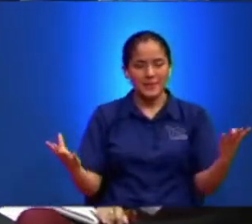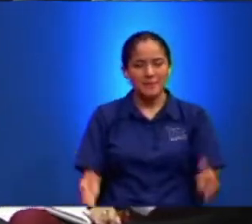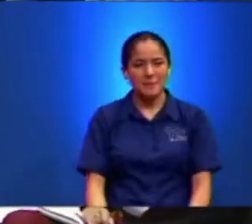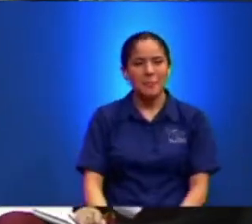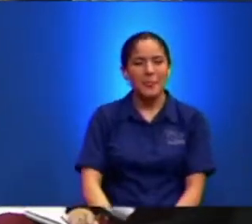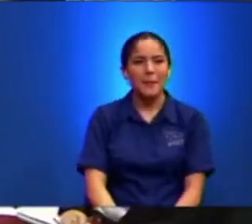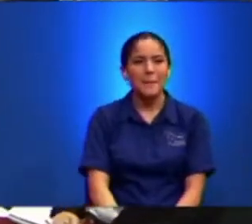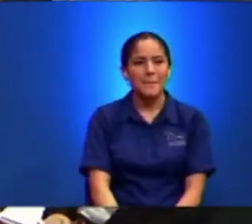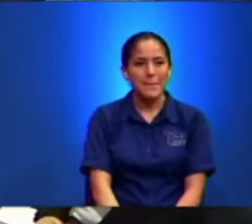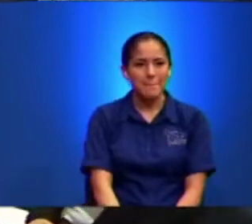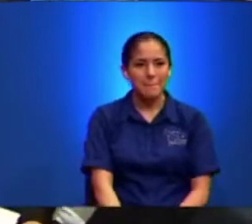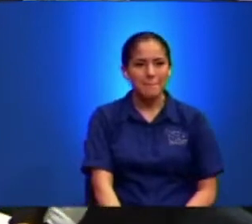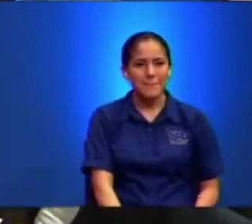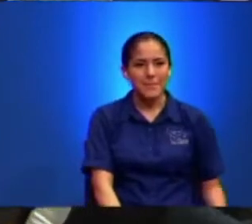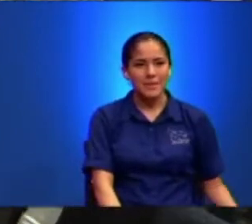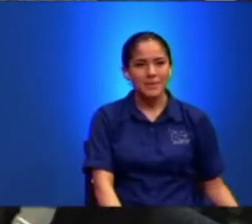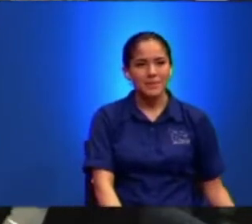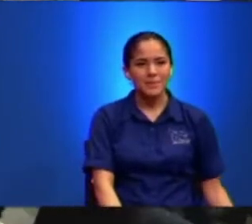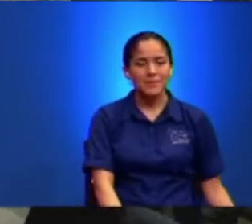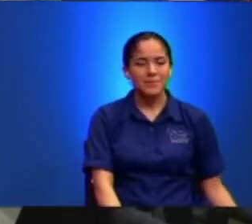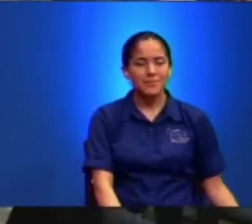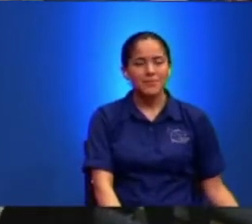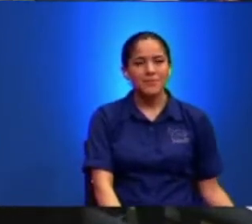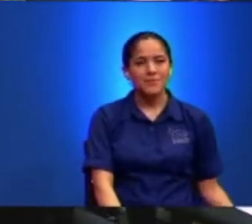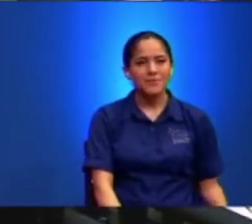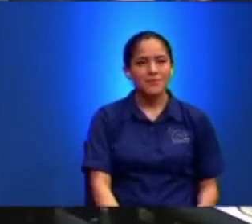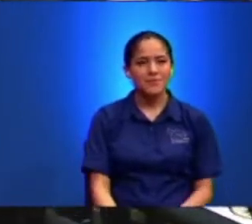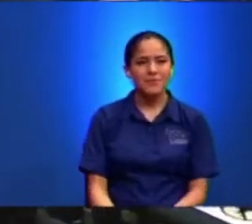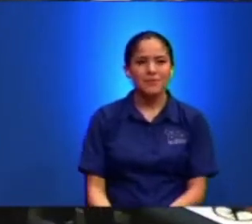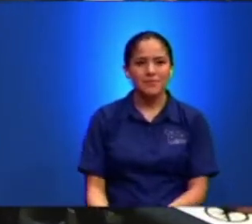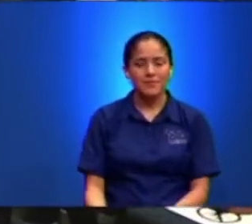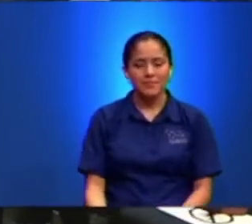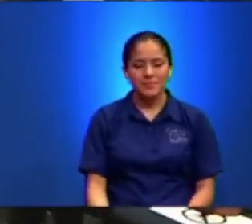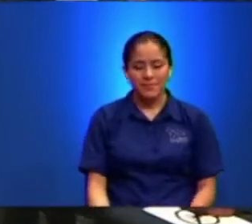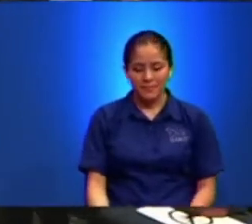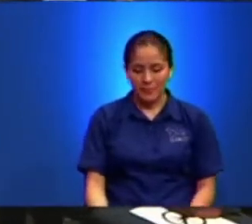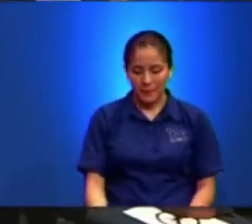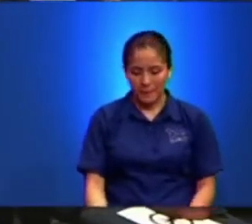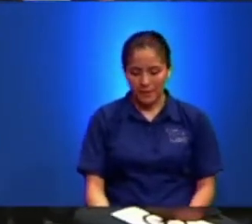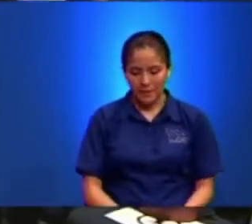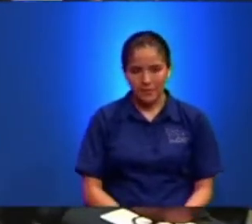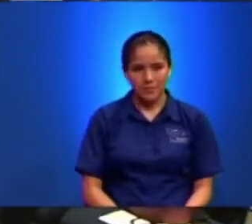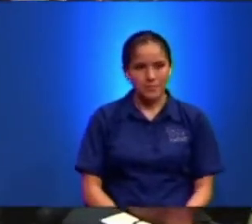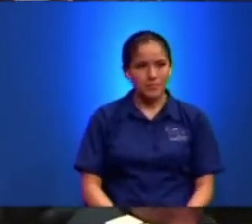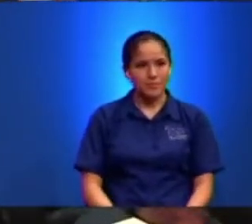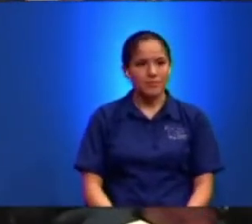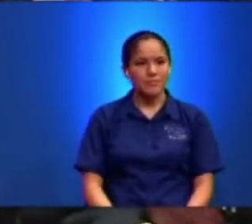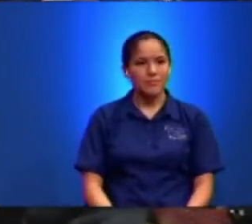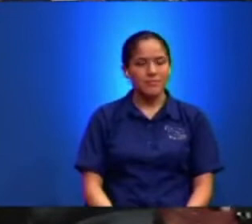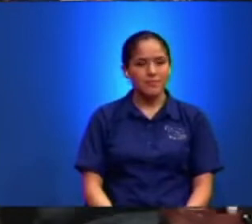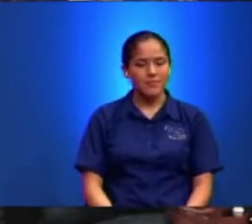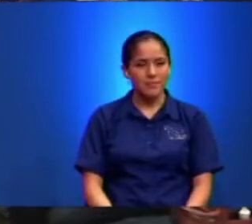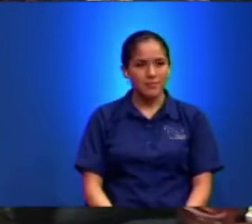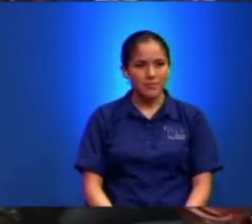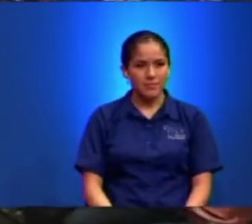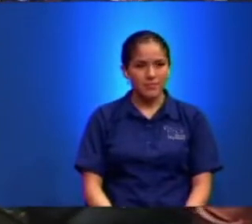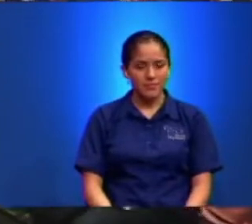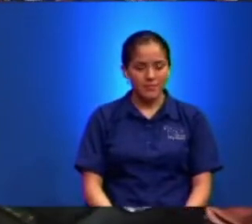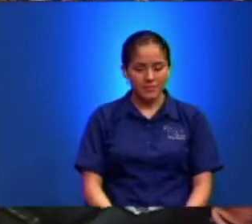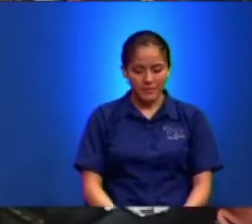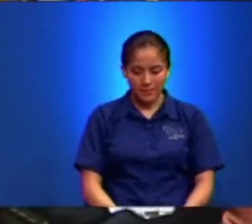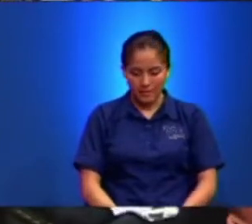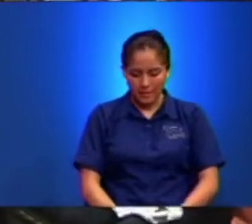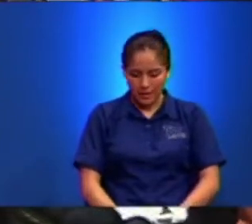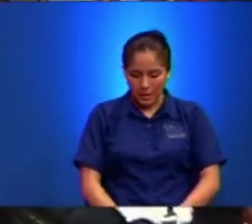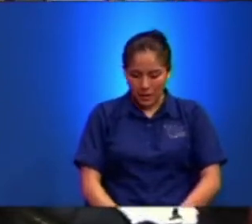Por La Segunda Fila O Aquí Quien Quien Está Hector Hector Tienes